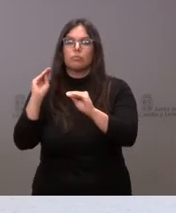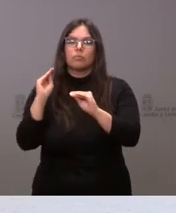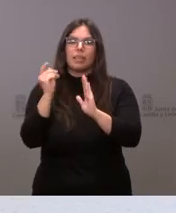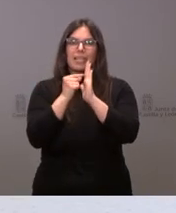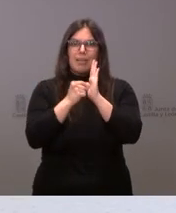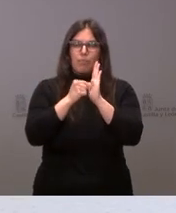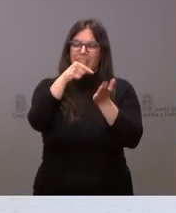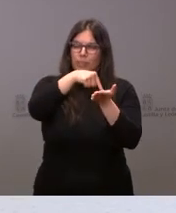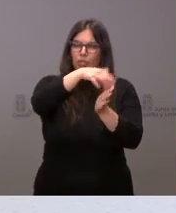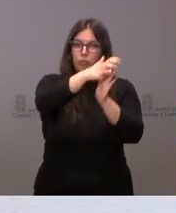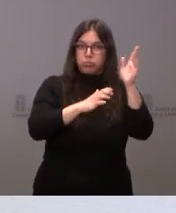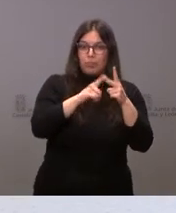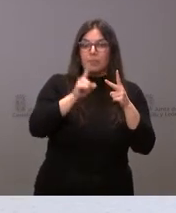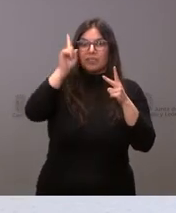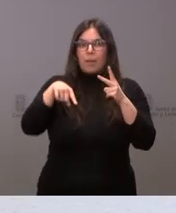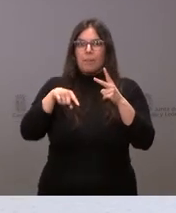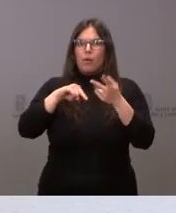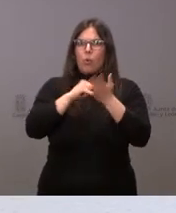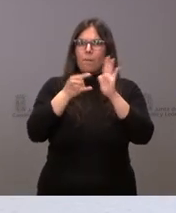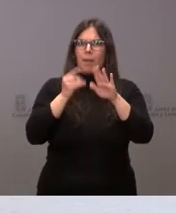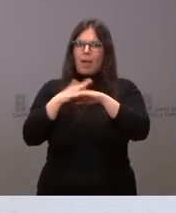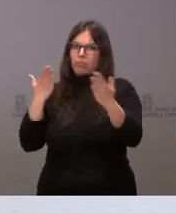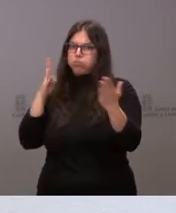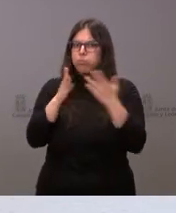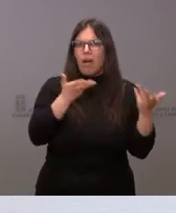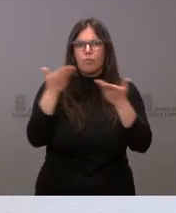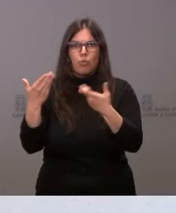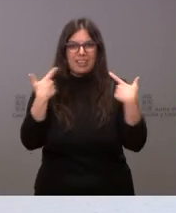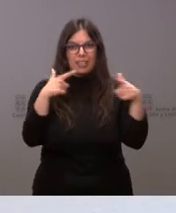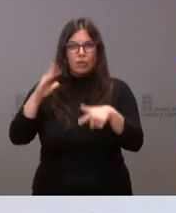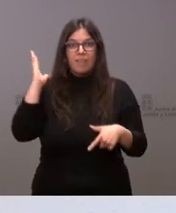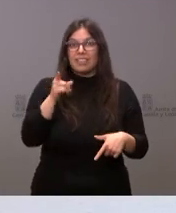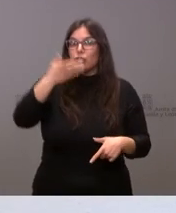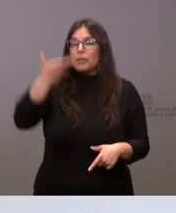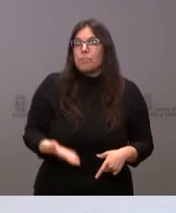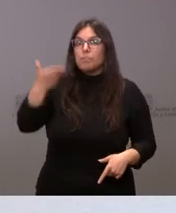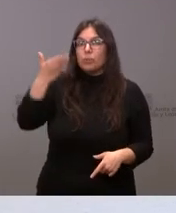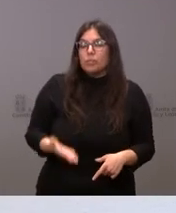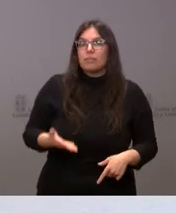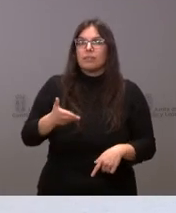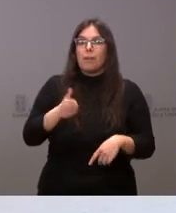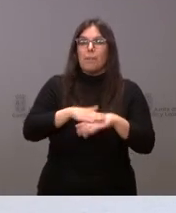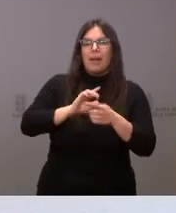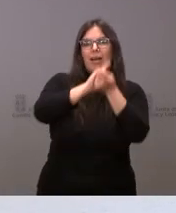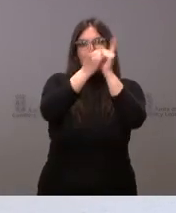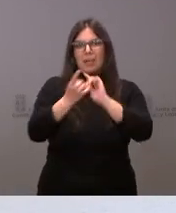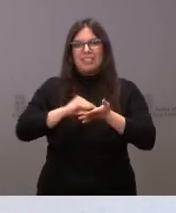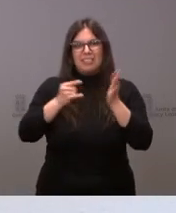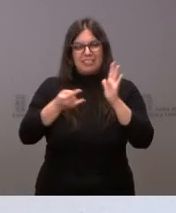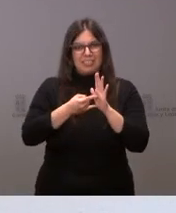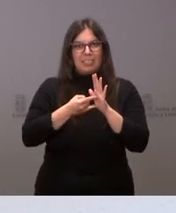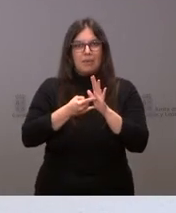afectados, es perfectamente compatible con la negociación que tiene que hacer para cambiar el sistema de